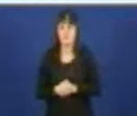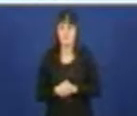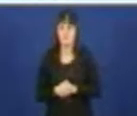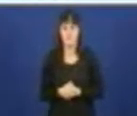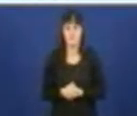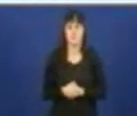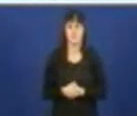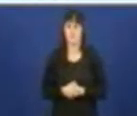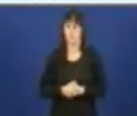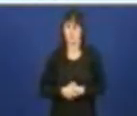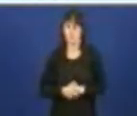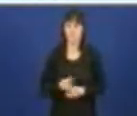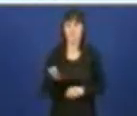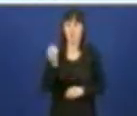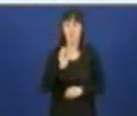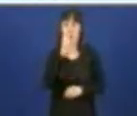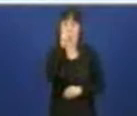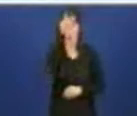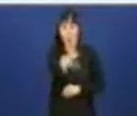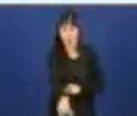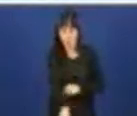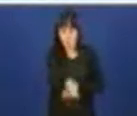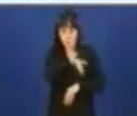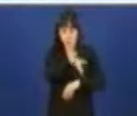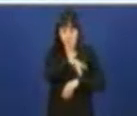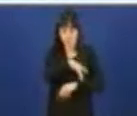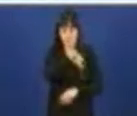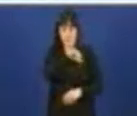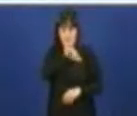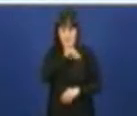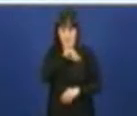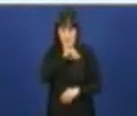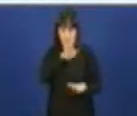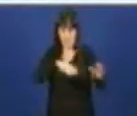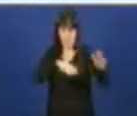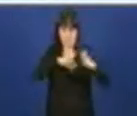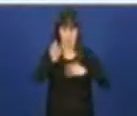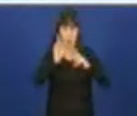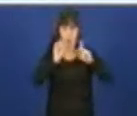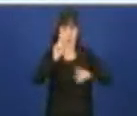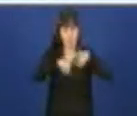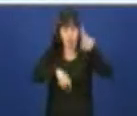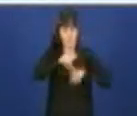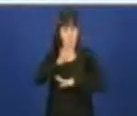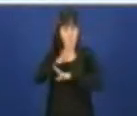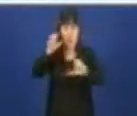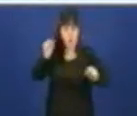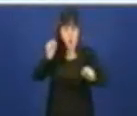Evidentemente se un só paciente está esperando máis do que debe esperar según o protocolo clínico